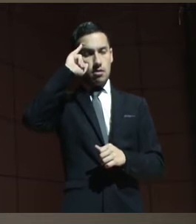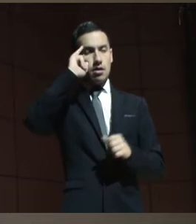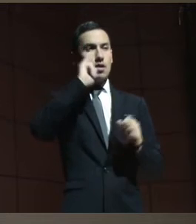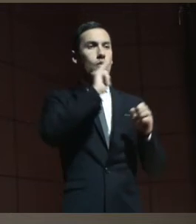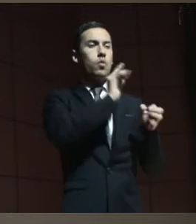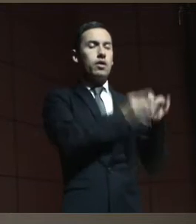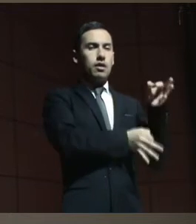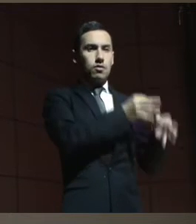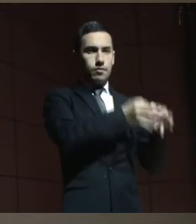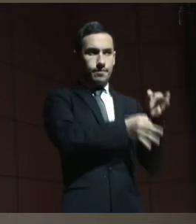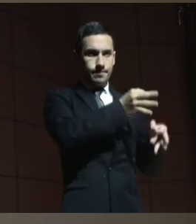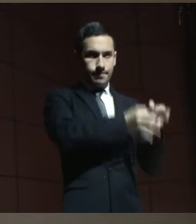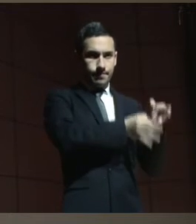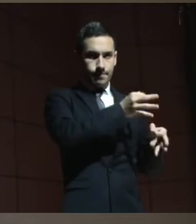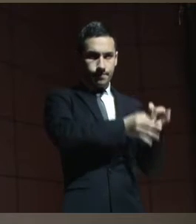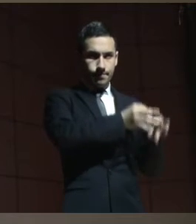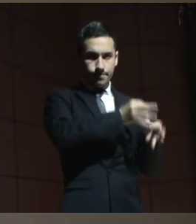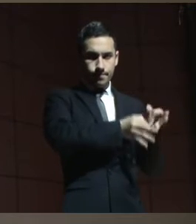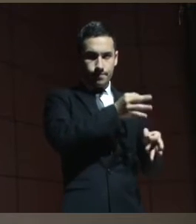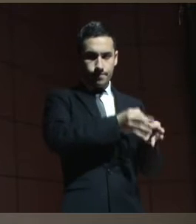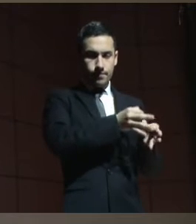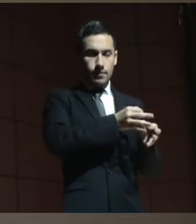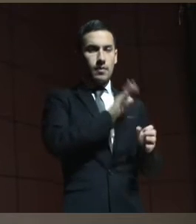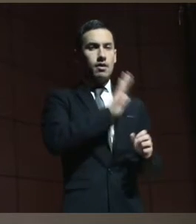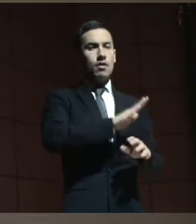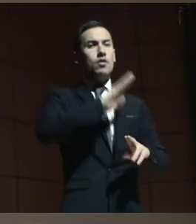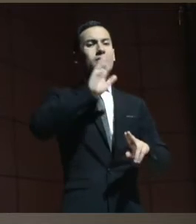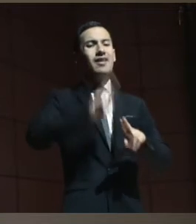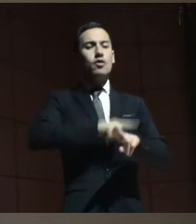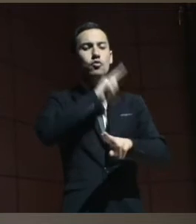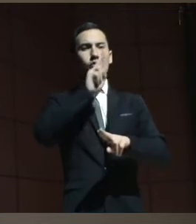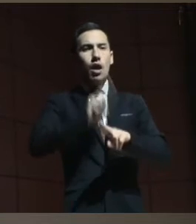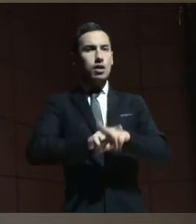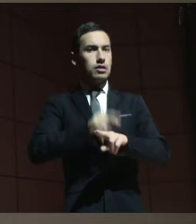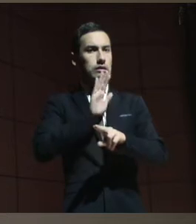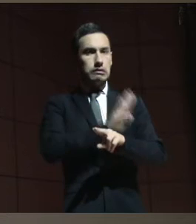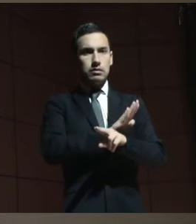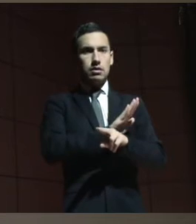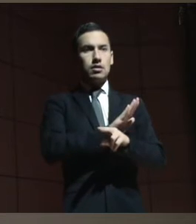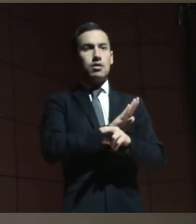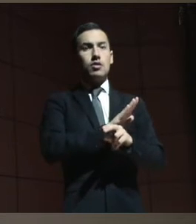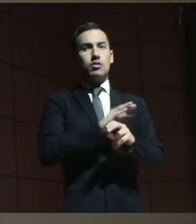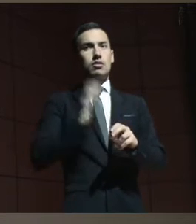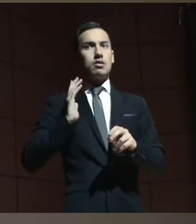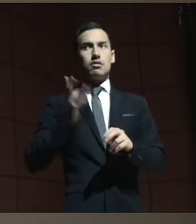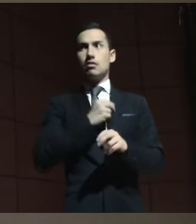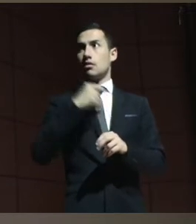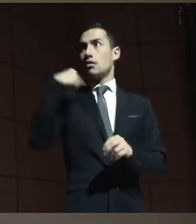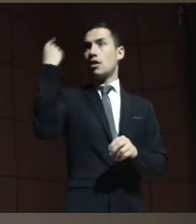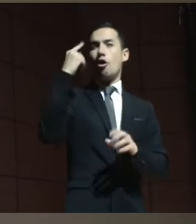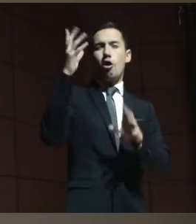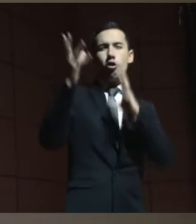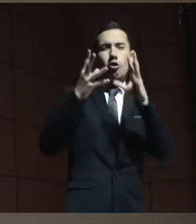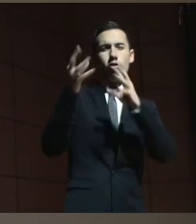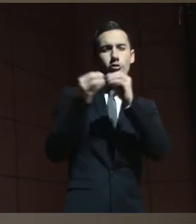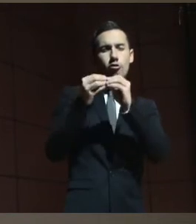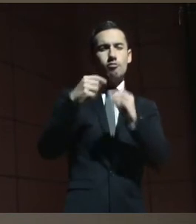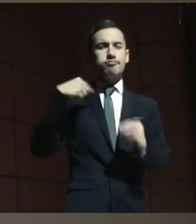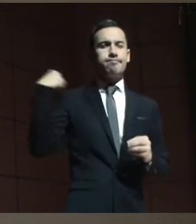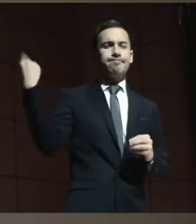jurídico. Y esta es la naturaleza por la cual todos nuestros códigos en toda la región